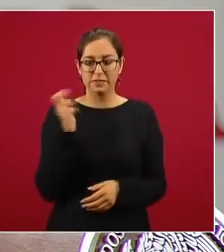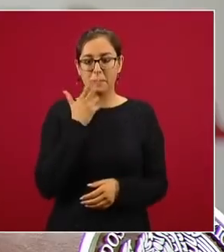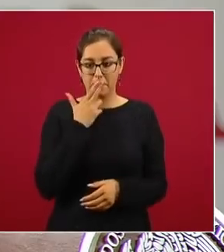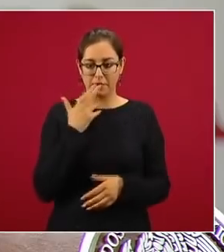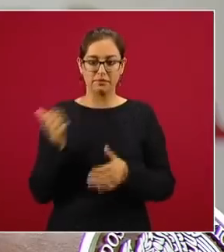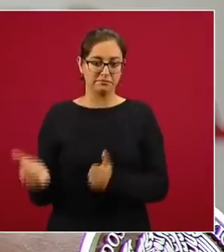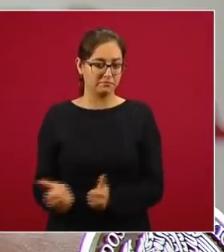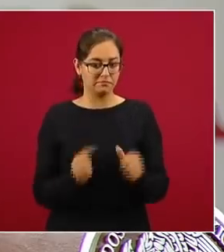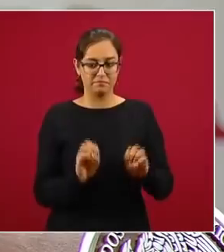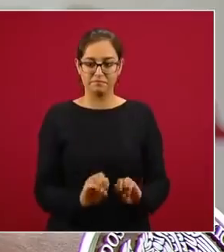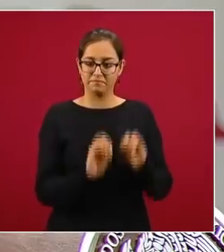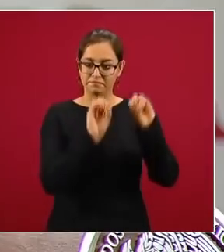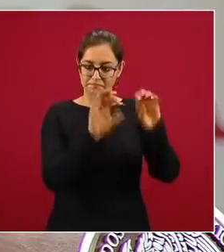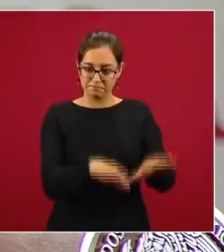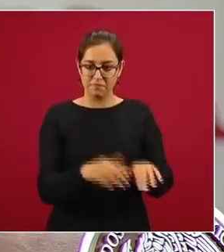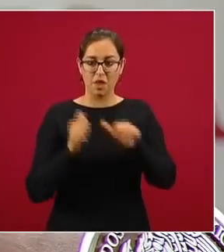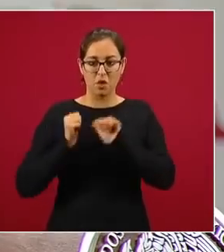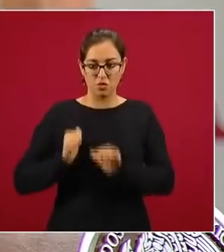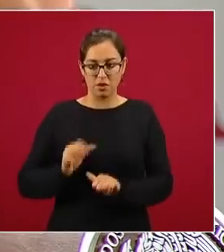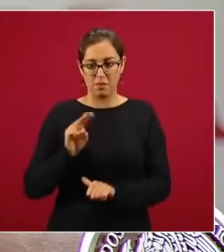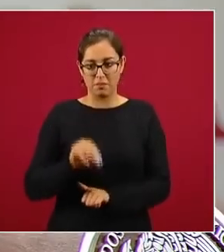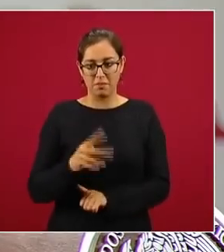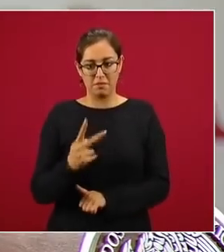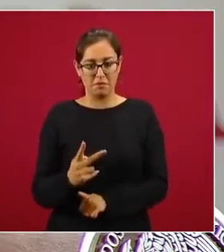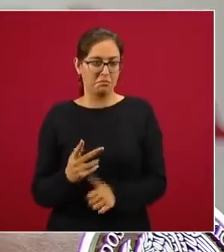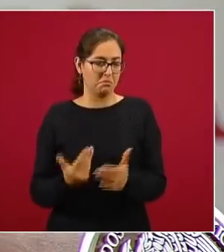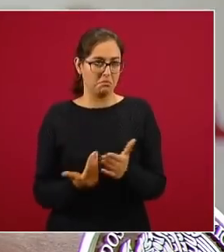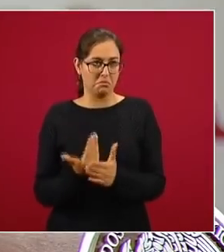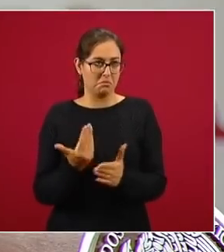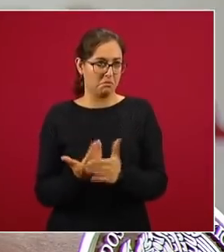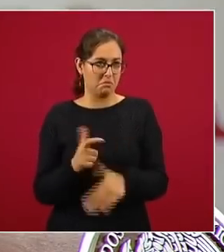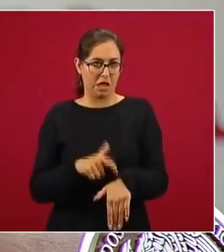ponerlos a disposición de la autoridad a las dos de la mañana.